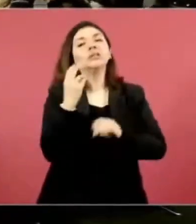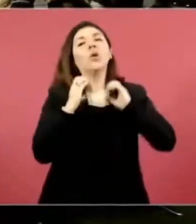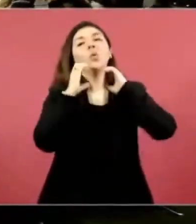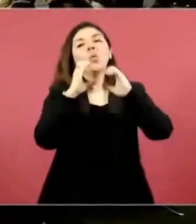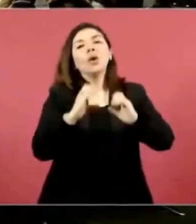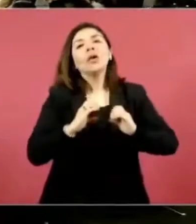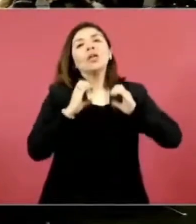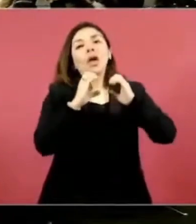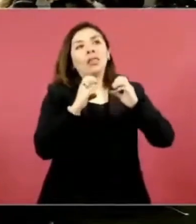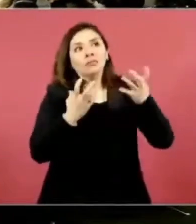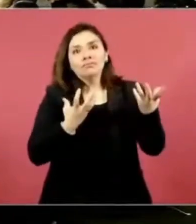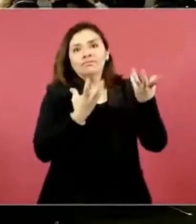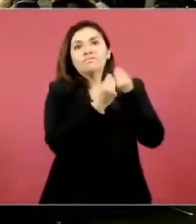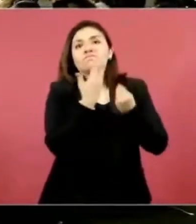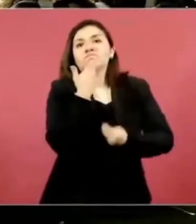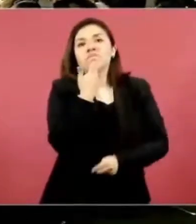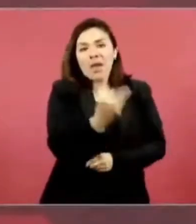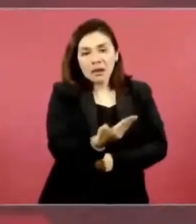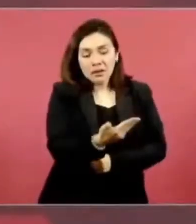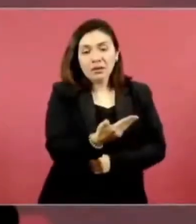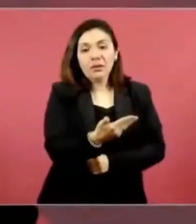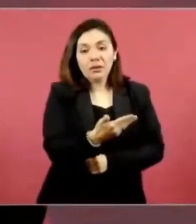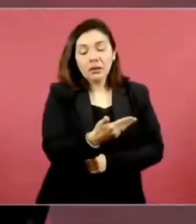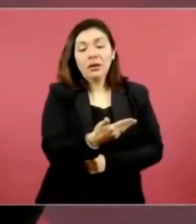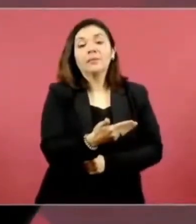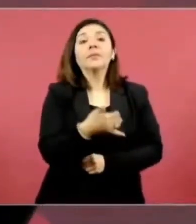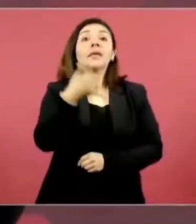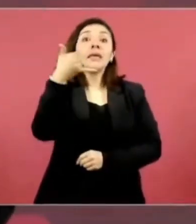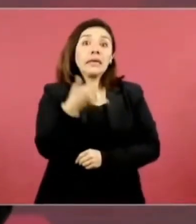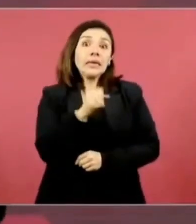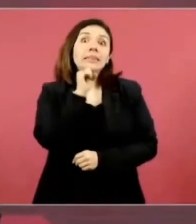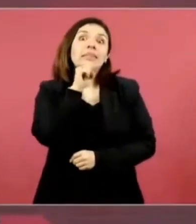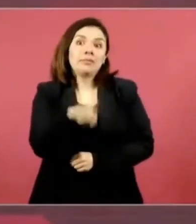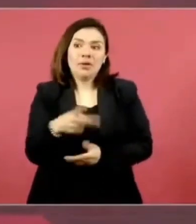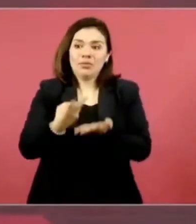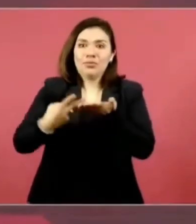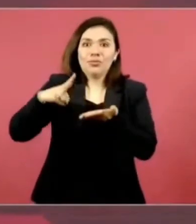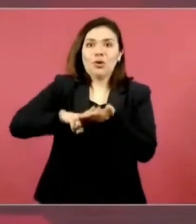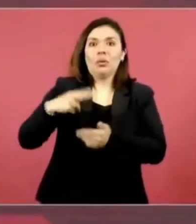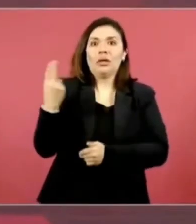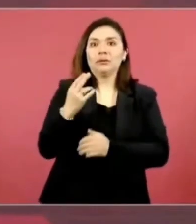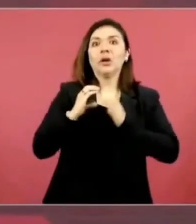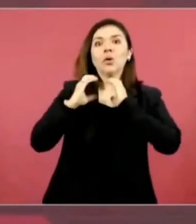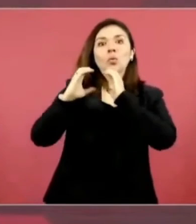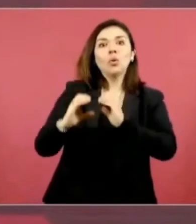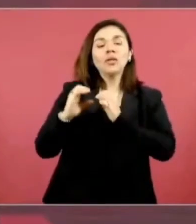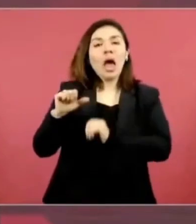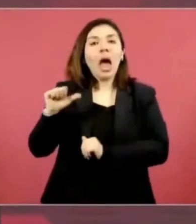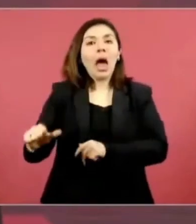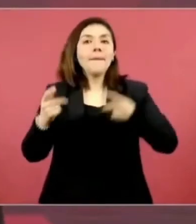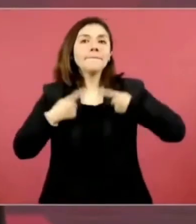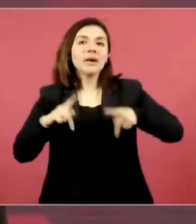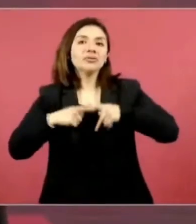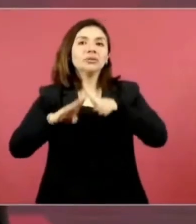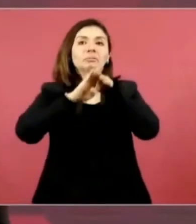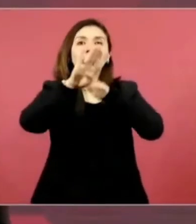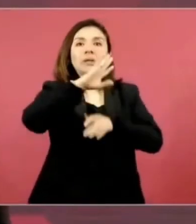y tenemos al mismo tiempo que cuidar también a los migrantes